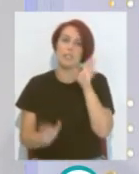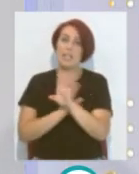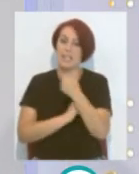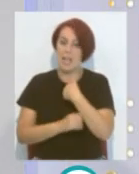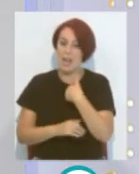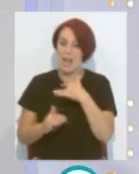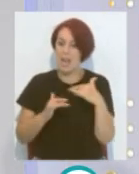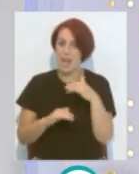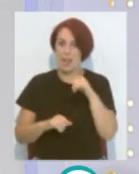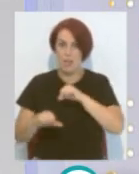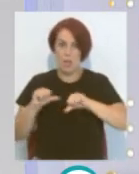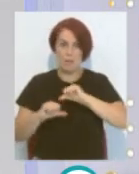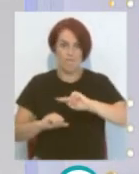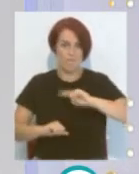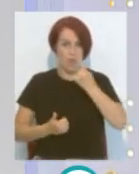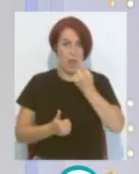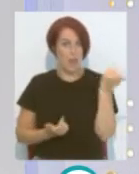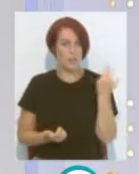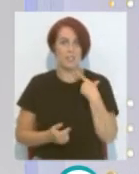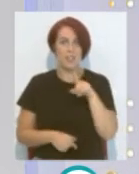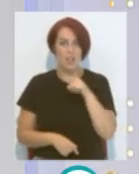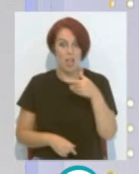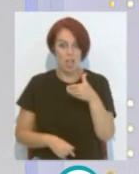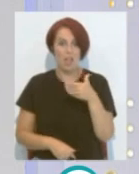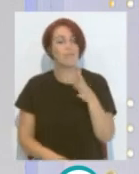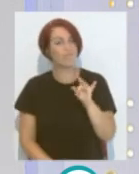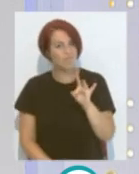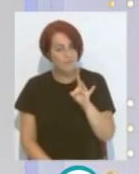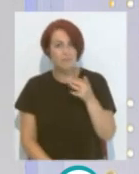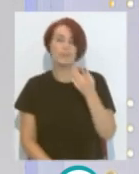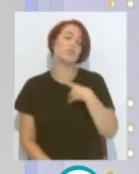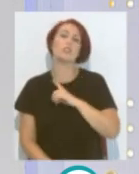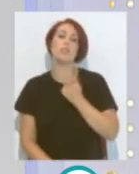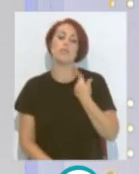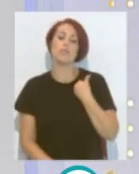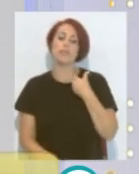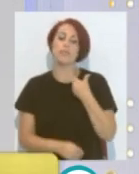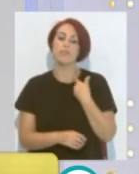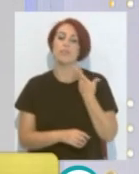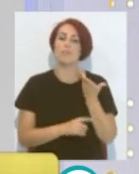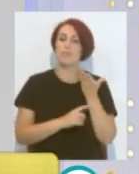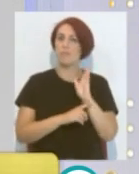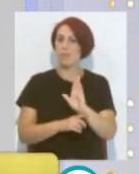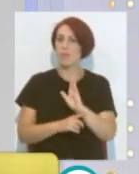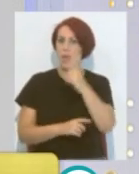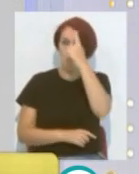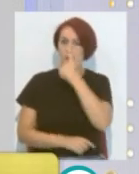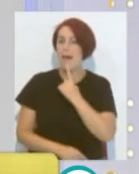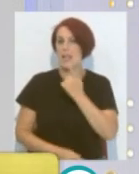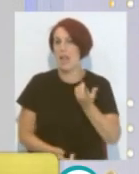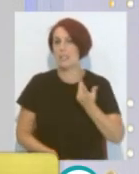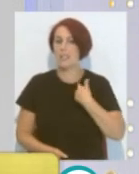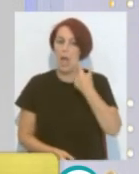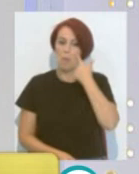partido de Ligo, Nacho Sí, ya está a tiro de piedra como tú bien comentas Ya incluso vamos a poder ofrecerle a los telespectadores y imágenes del